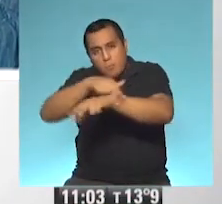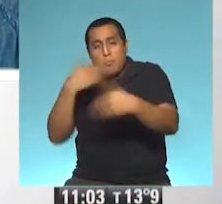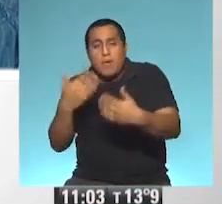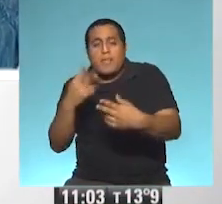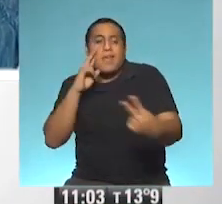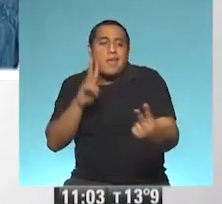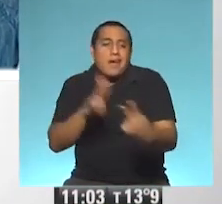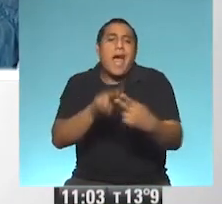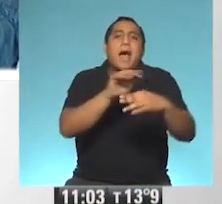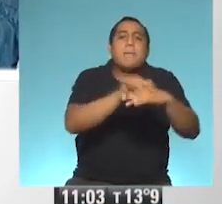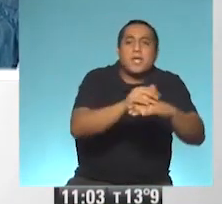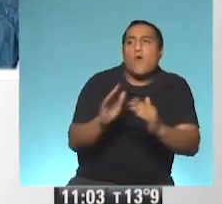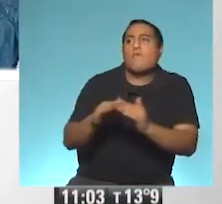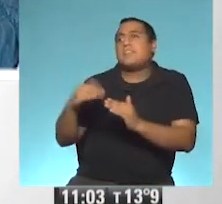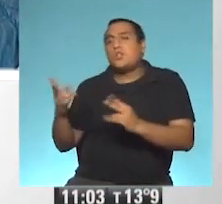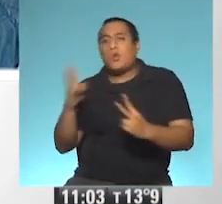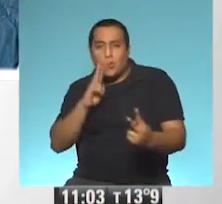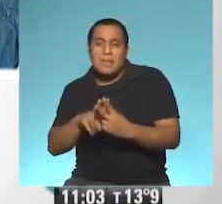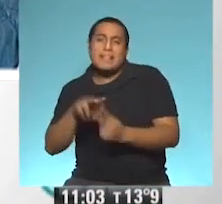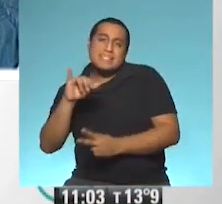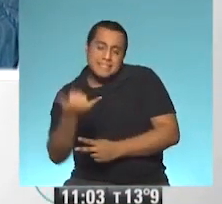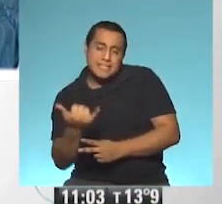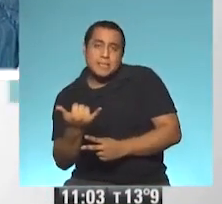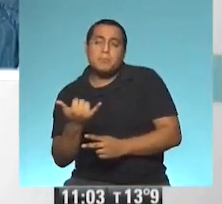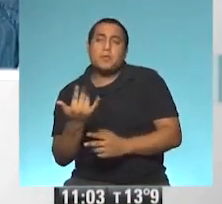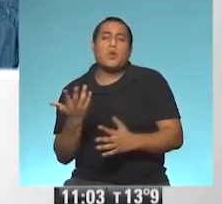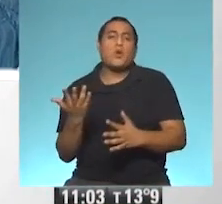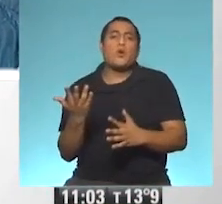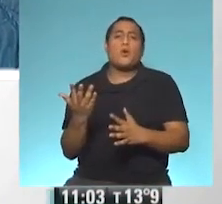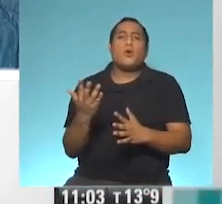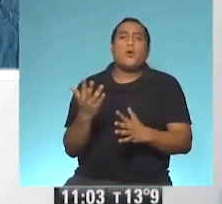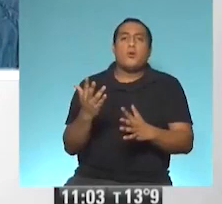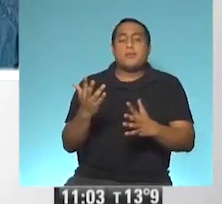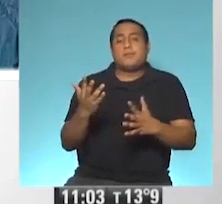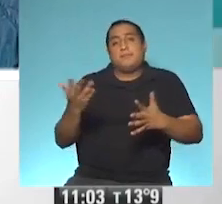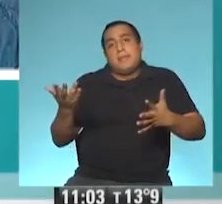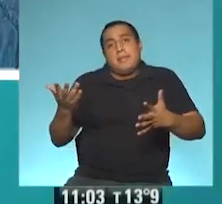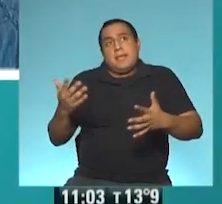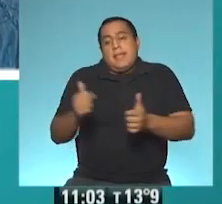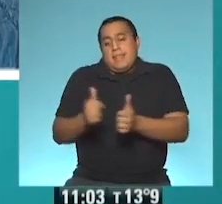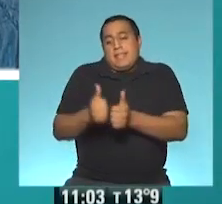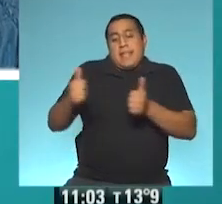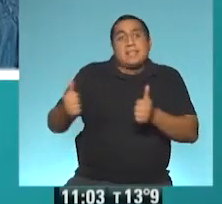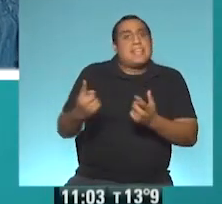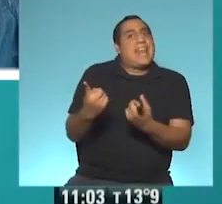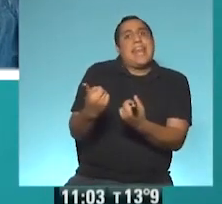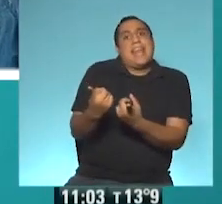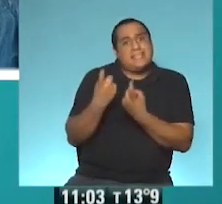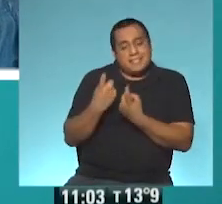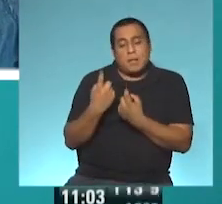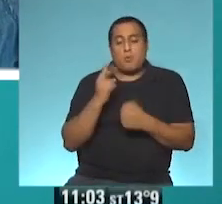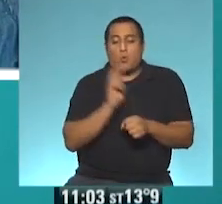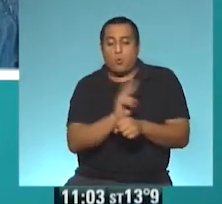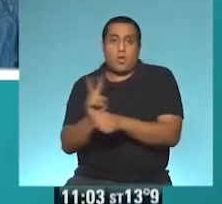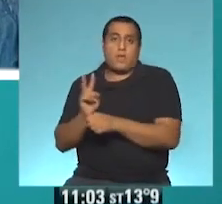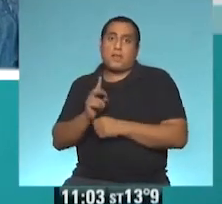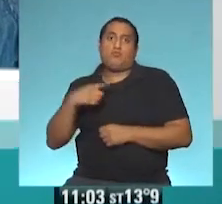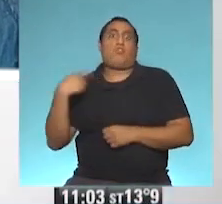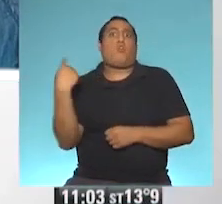con un amiguito, con un vecino, y hablás un poco de esta distancia que es necesaria y que tiene que ver con cuidarnos